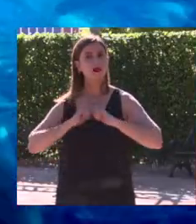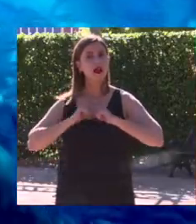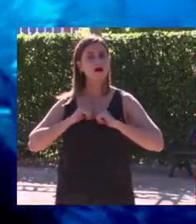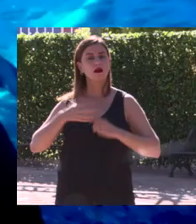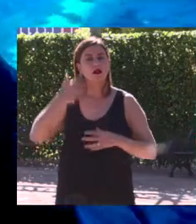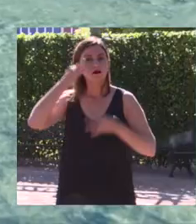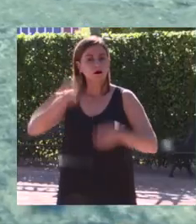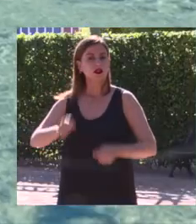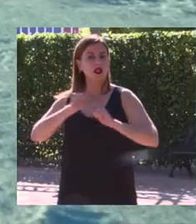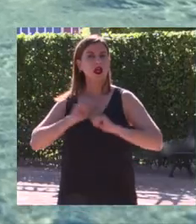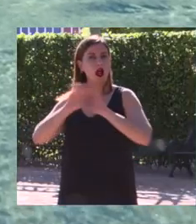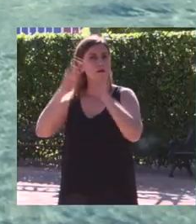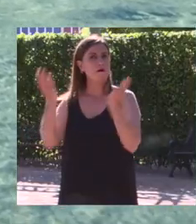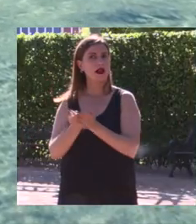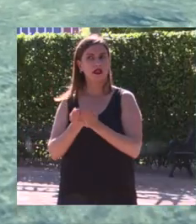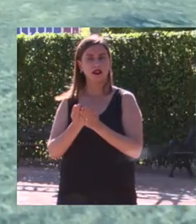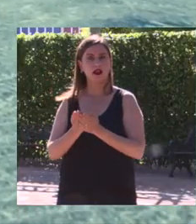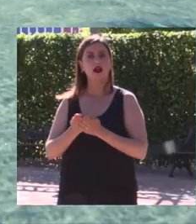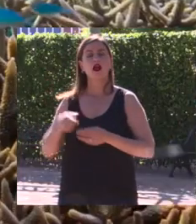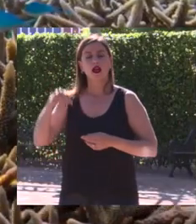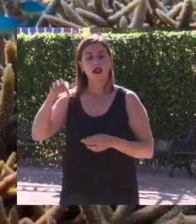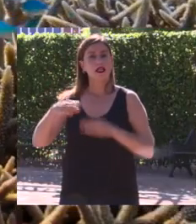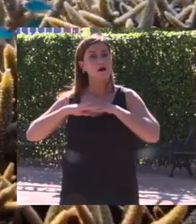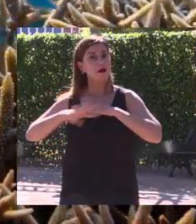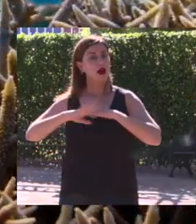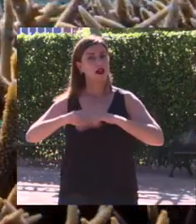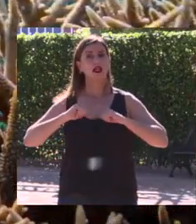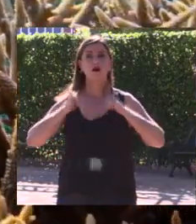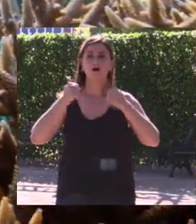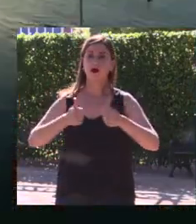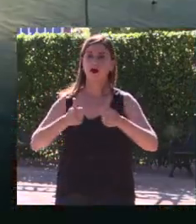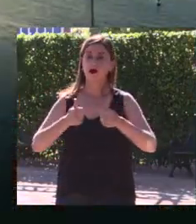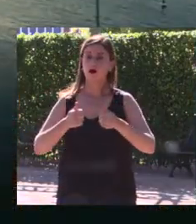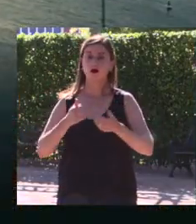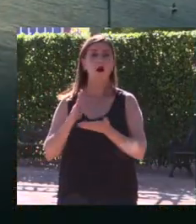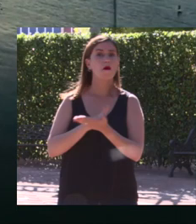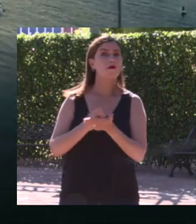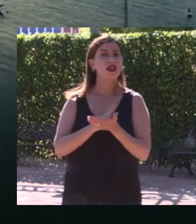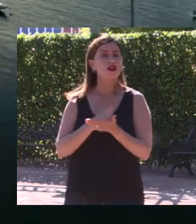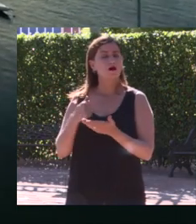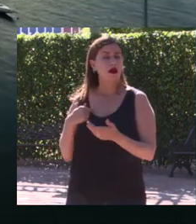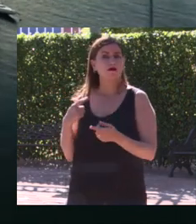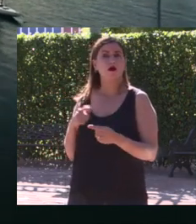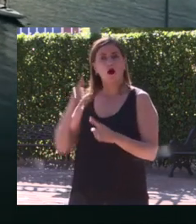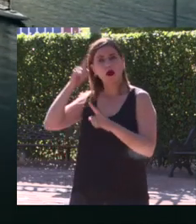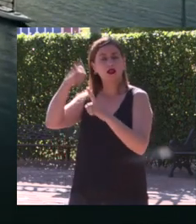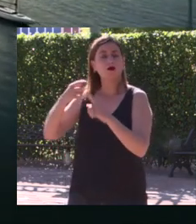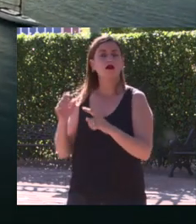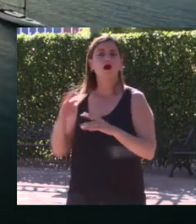este planeta mal llamado tierra ese mar que empezó como el medio para conseguir mis sueños